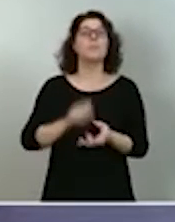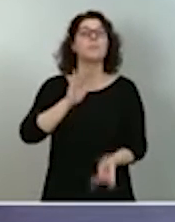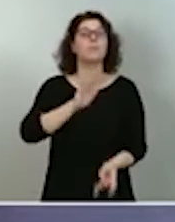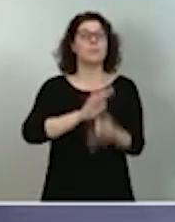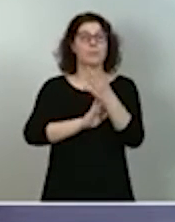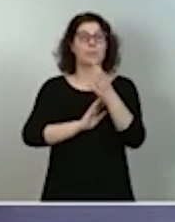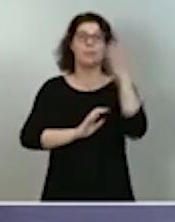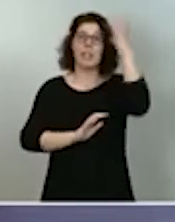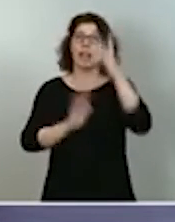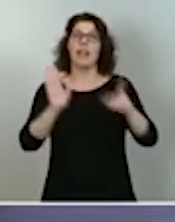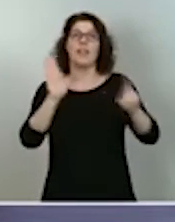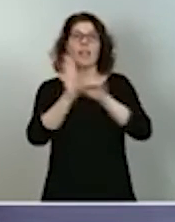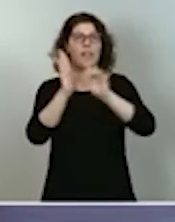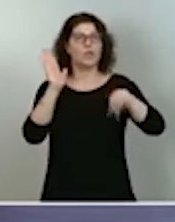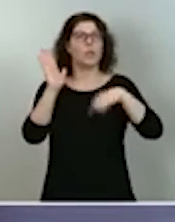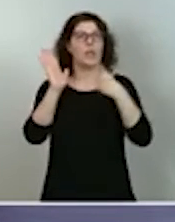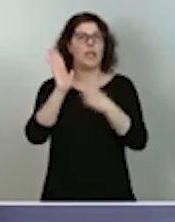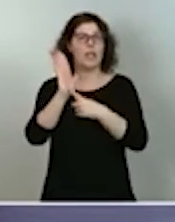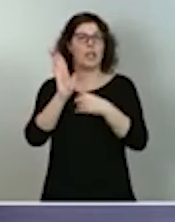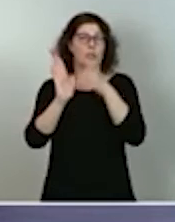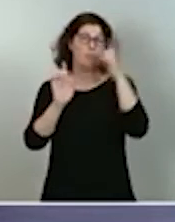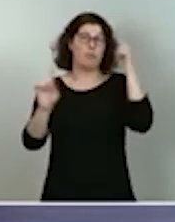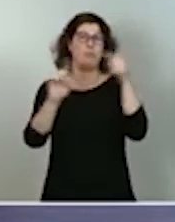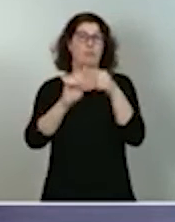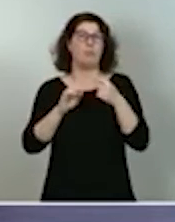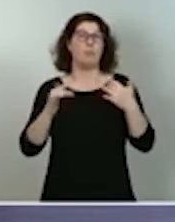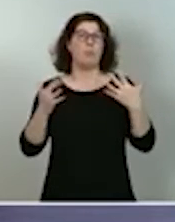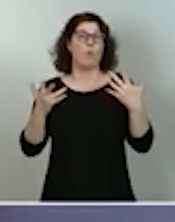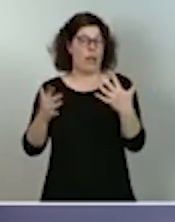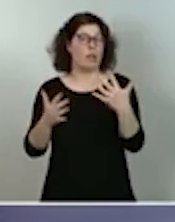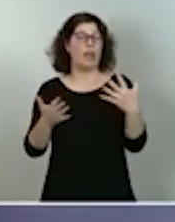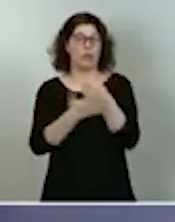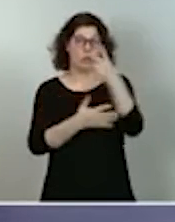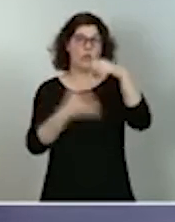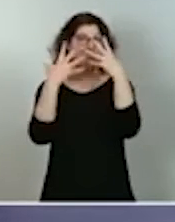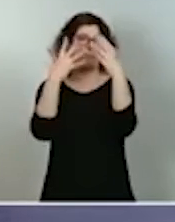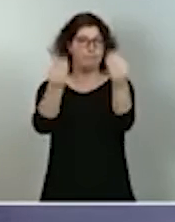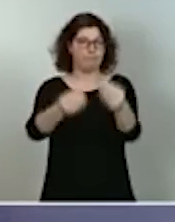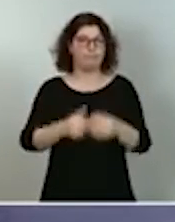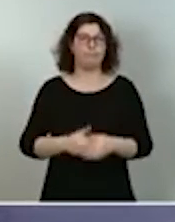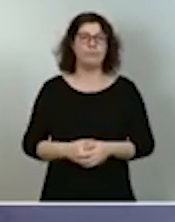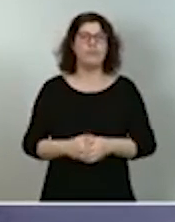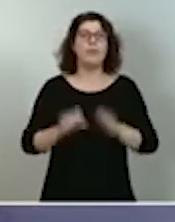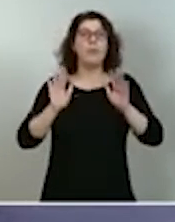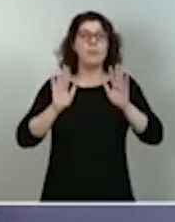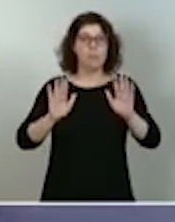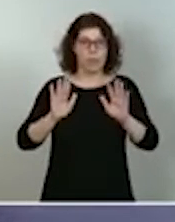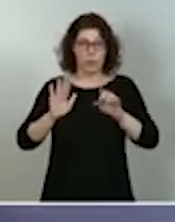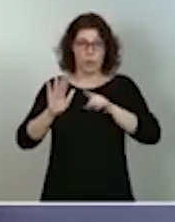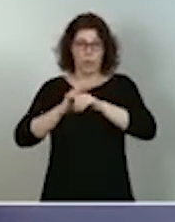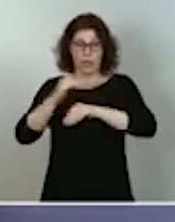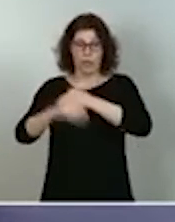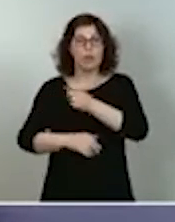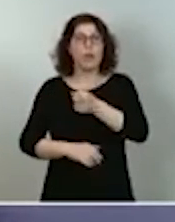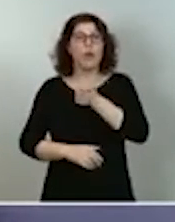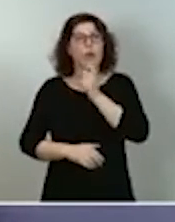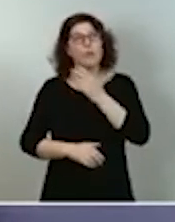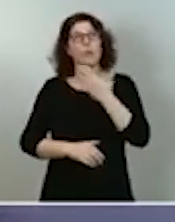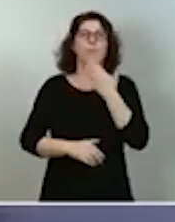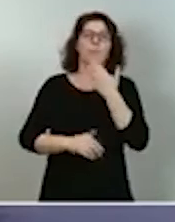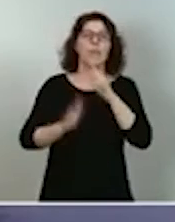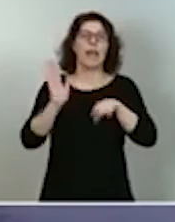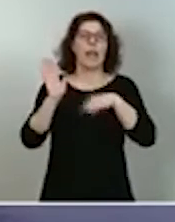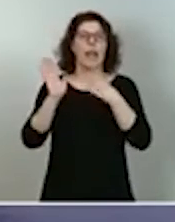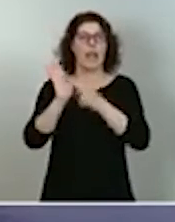razones de urgencia todo el mundo podrá entender, pero que tramitaremos como ley en el ámbito